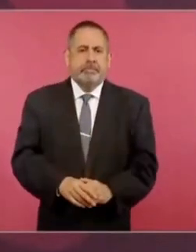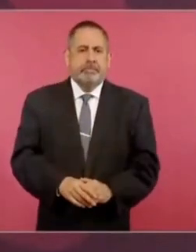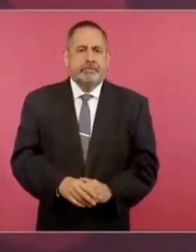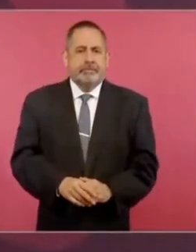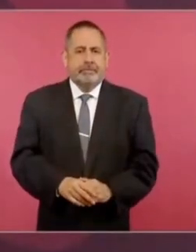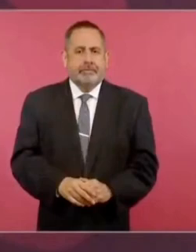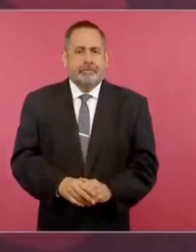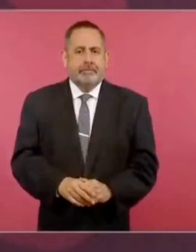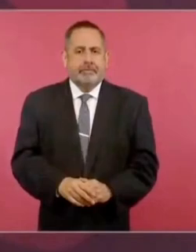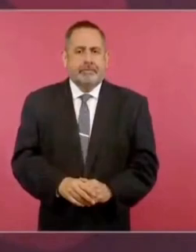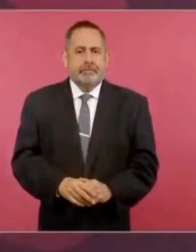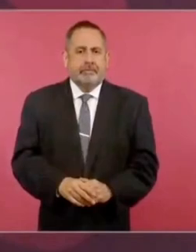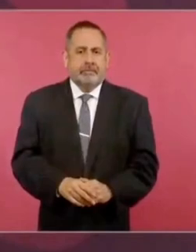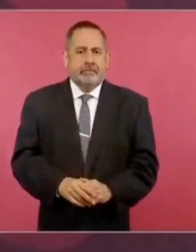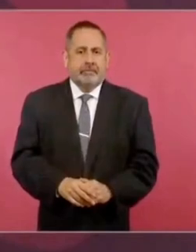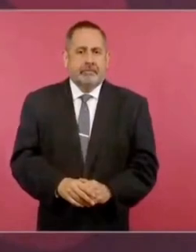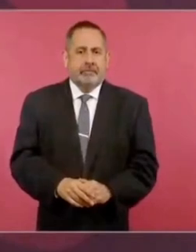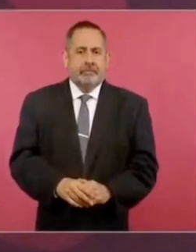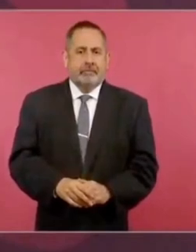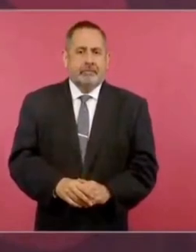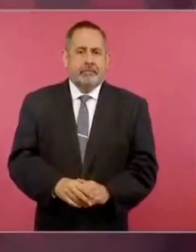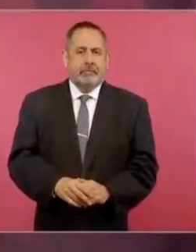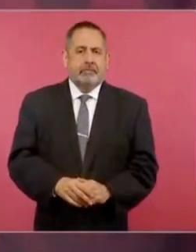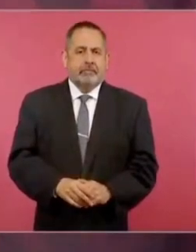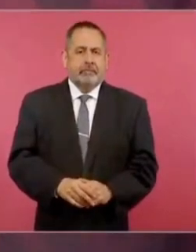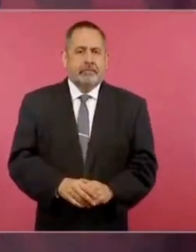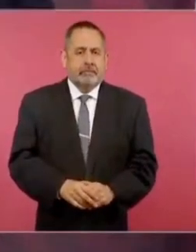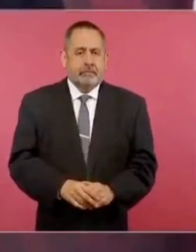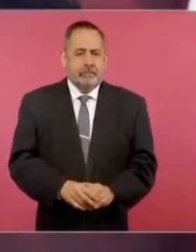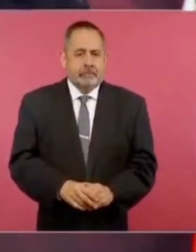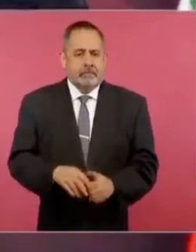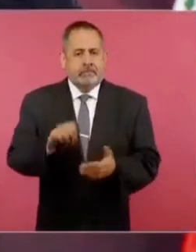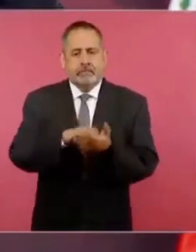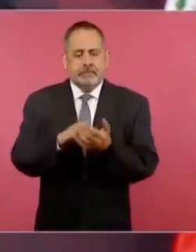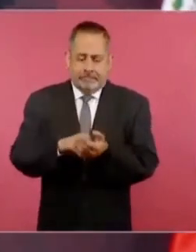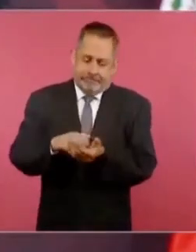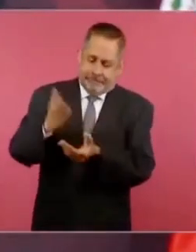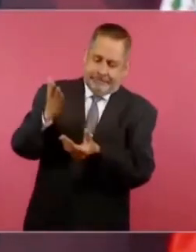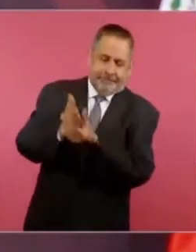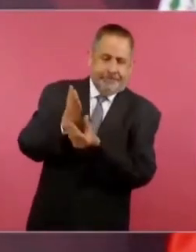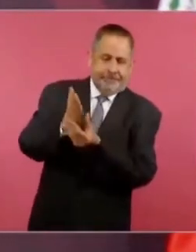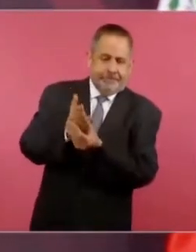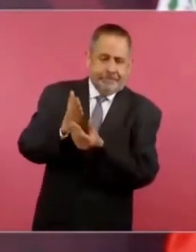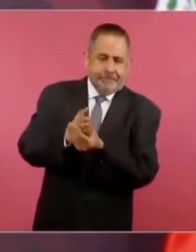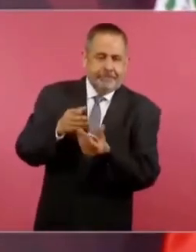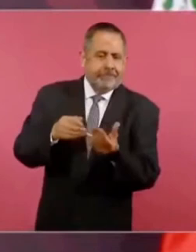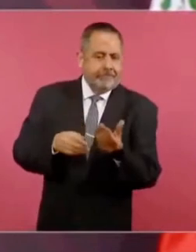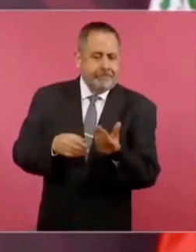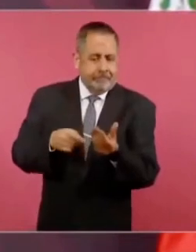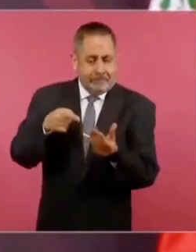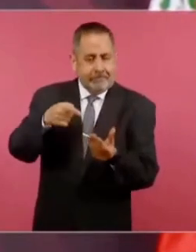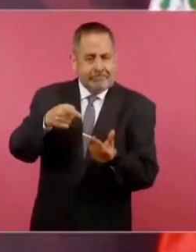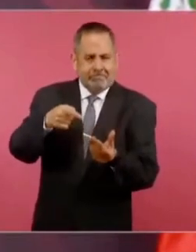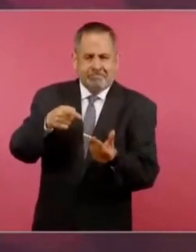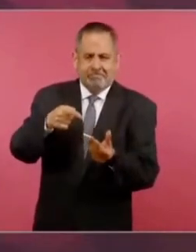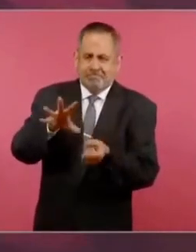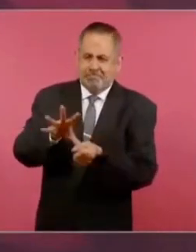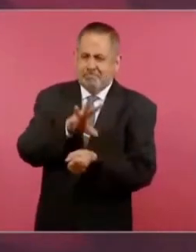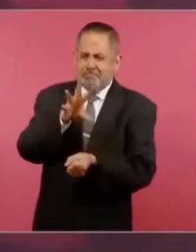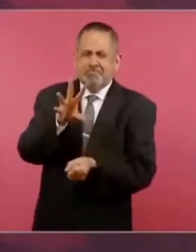el taco es lo más completo que puede haber,